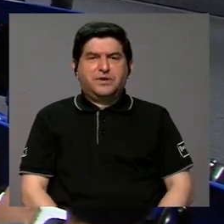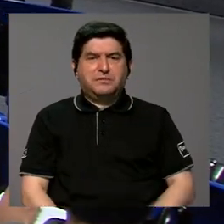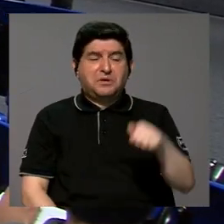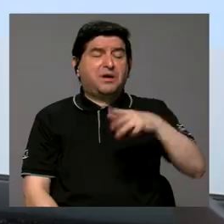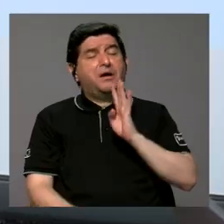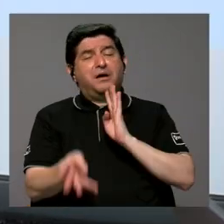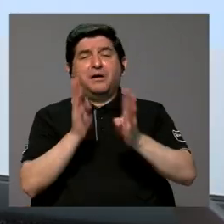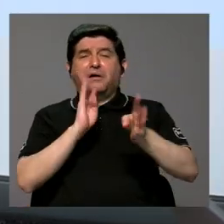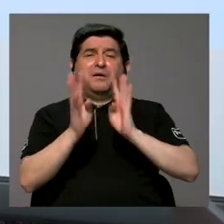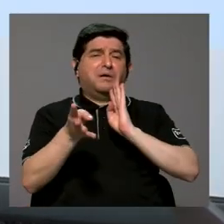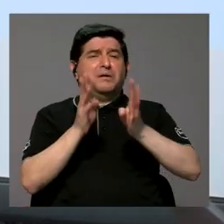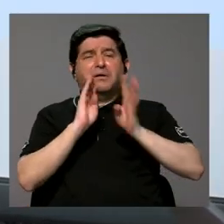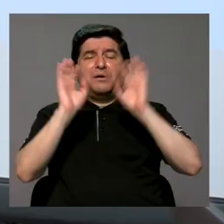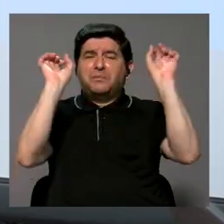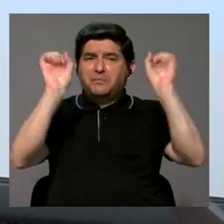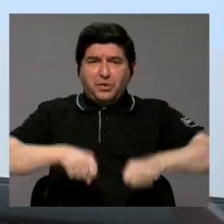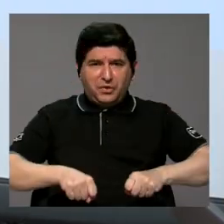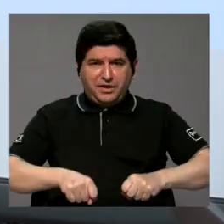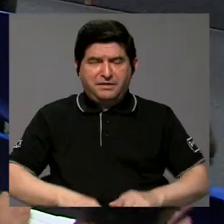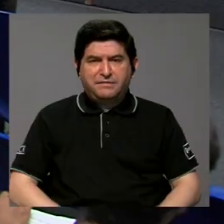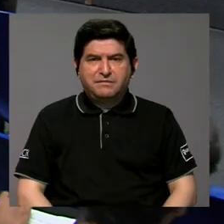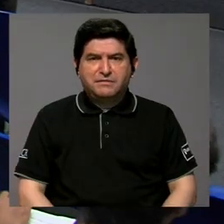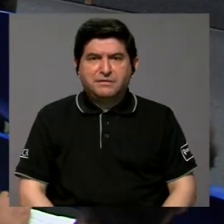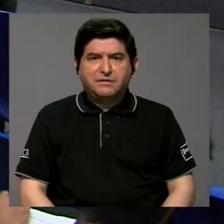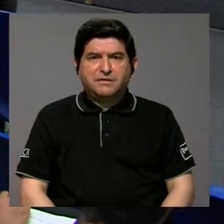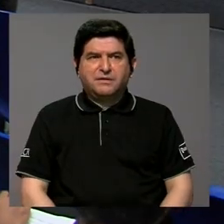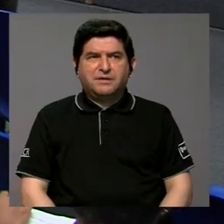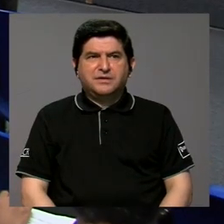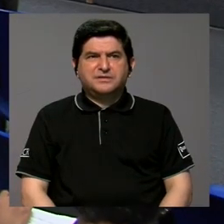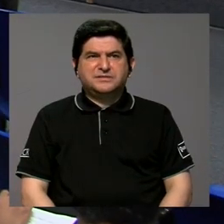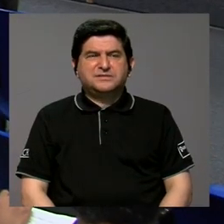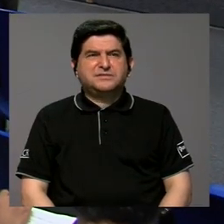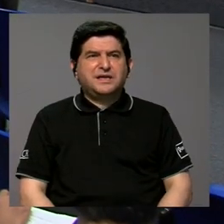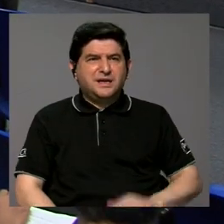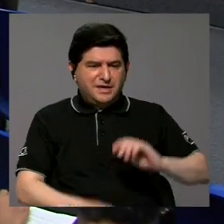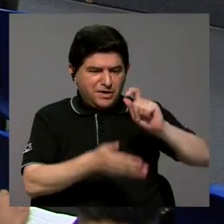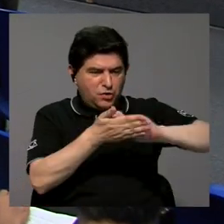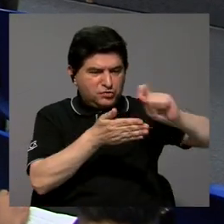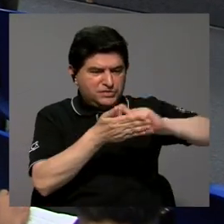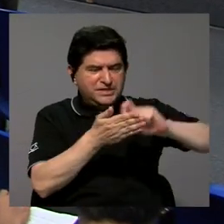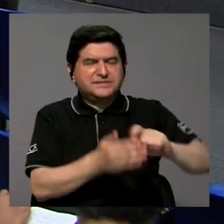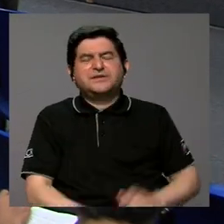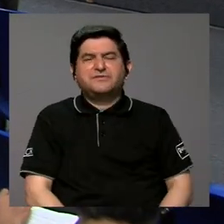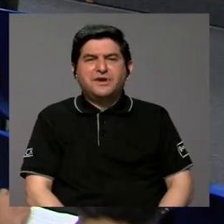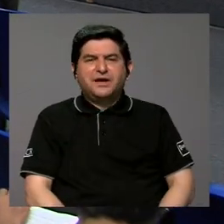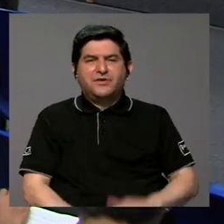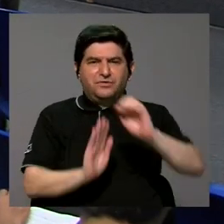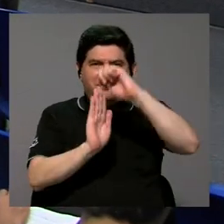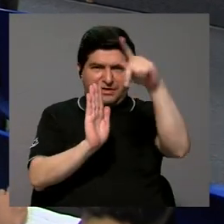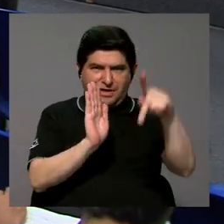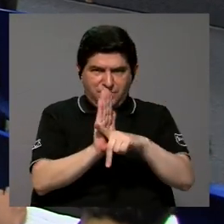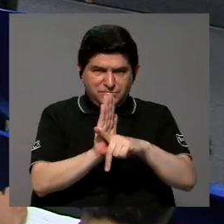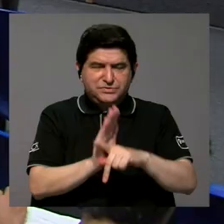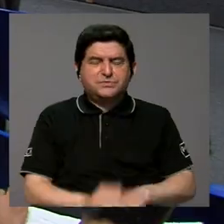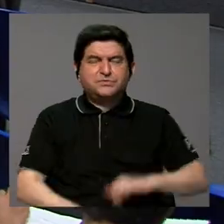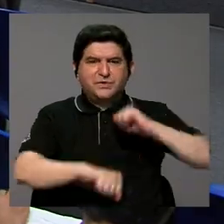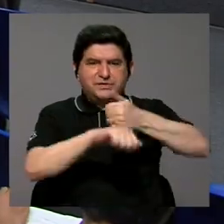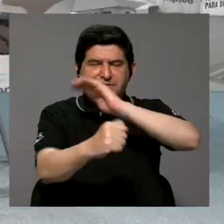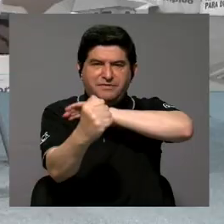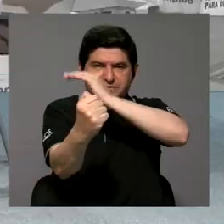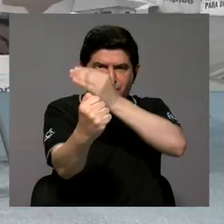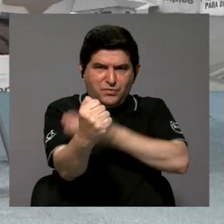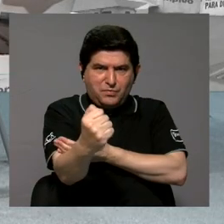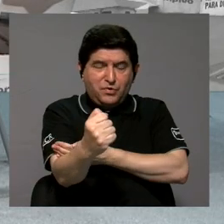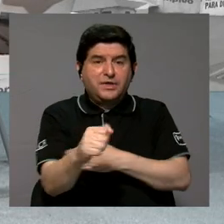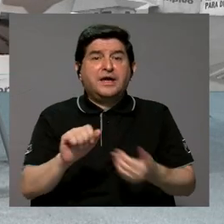un buen rato de si el poder constituyente derivado puede venir a hacer una variación